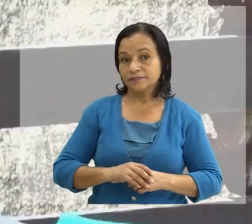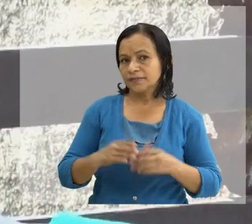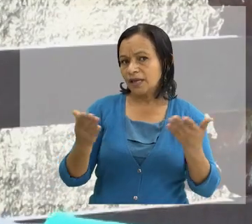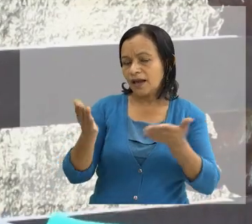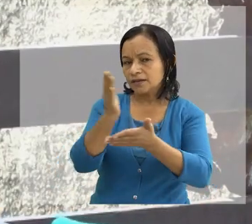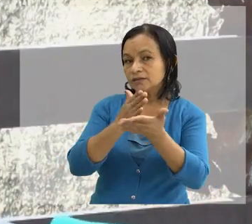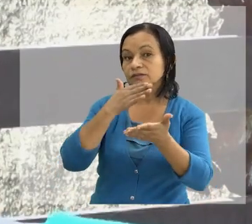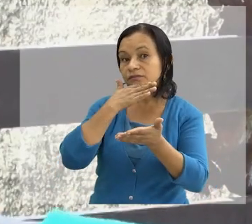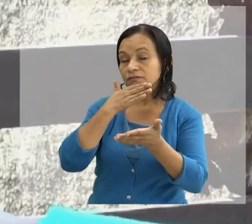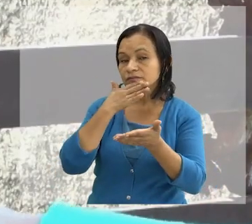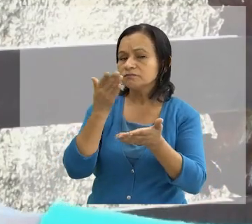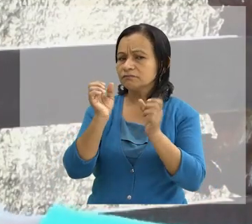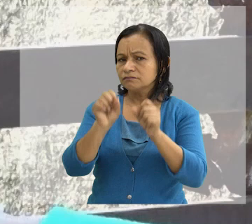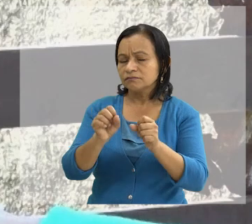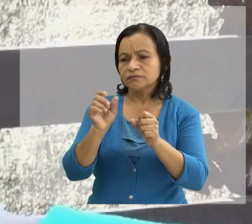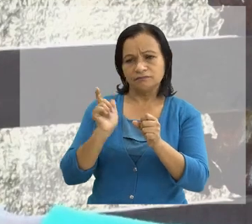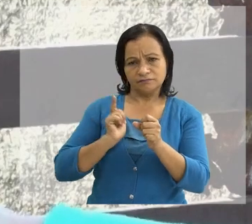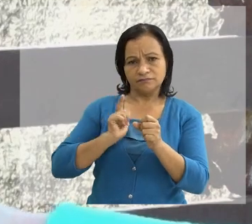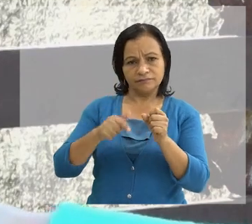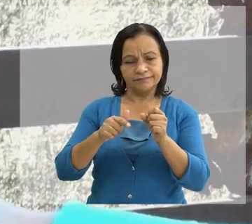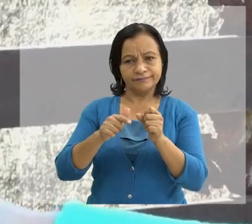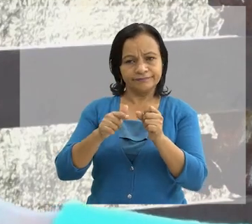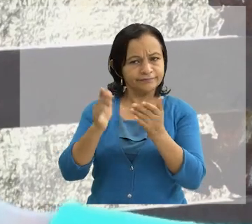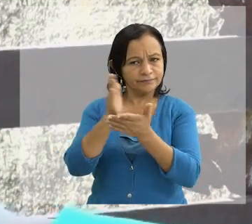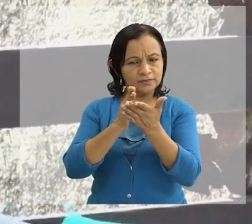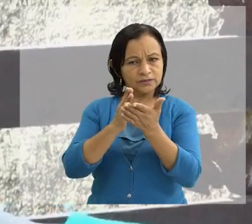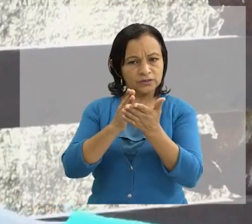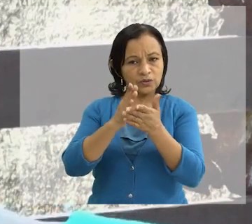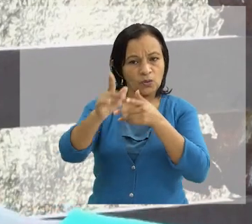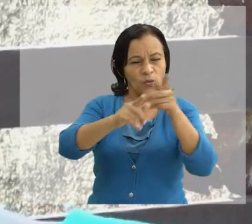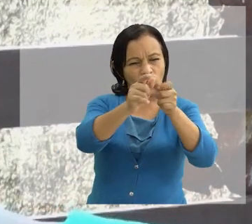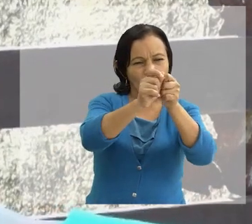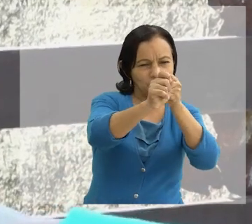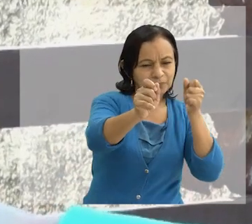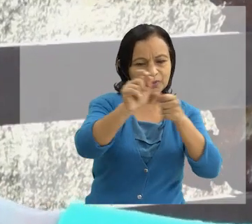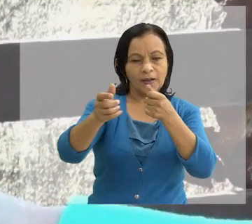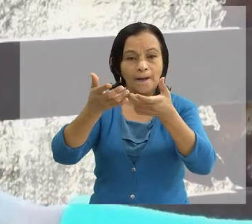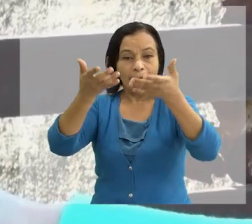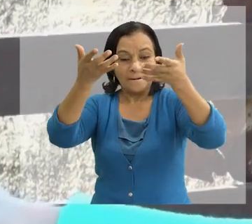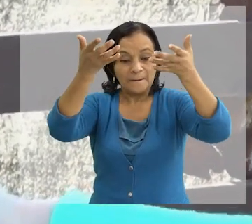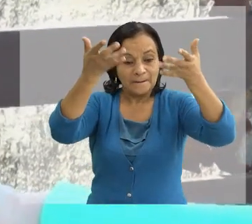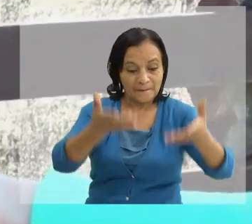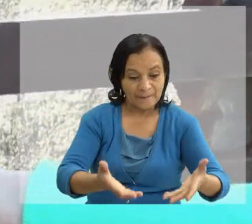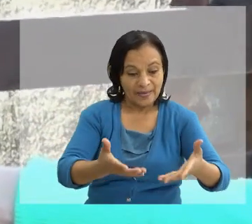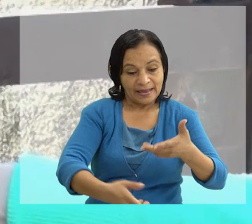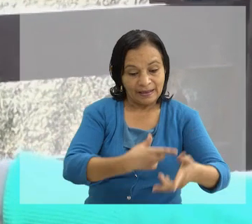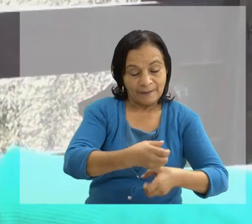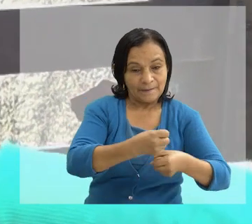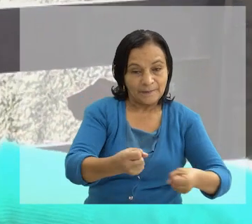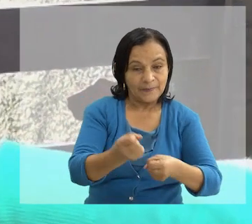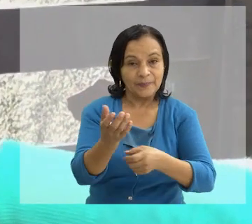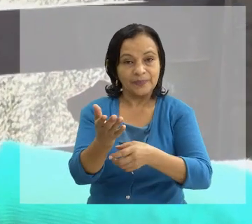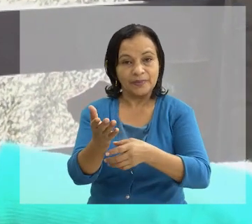Dependiendo de las dificultades que a veces padecemos, ¿verdad? En el momento pues lo amarramos con mecate, le ponemos piedras abajo con el mecate